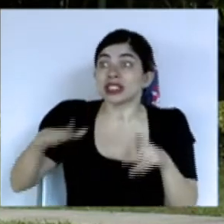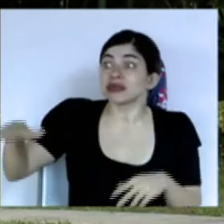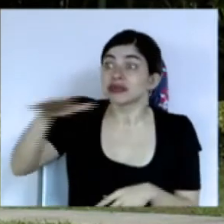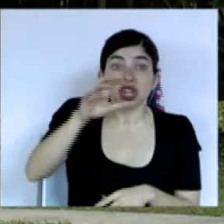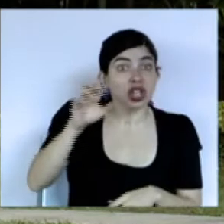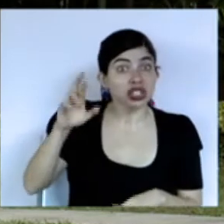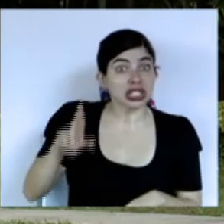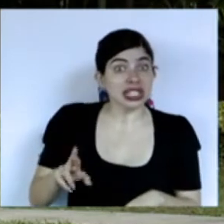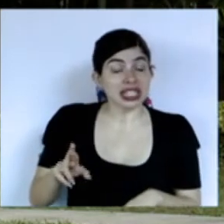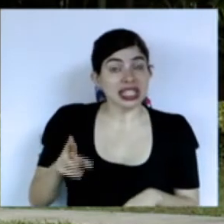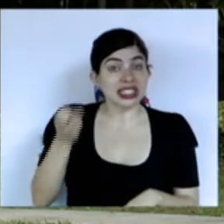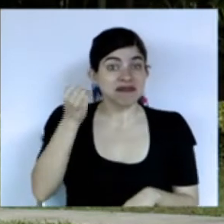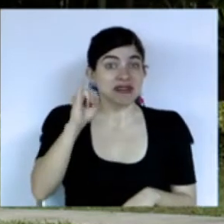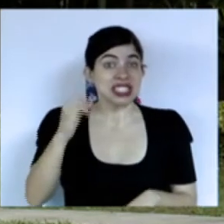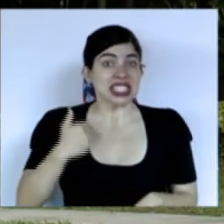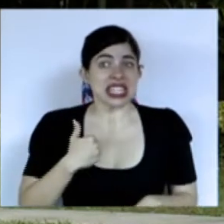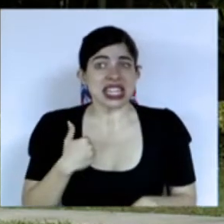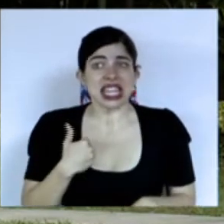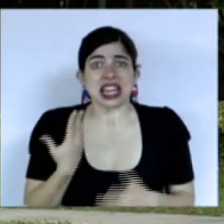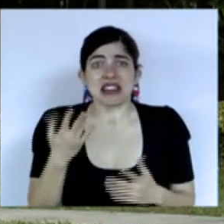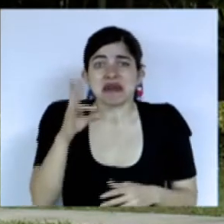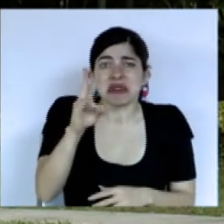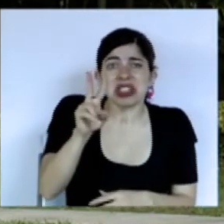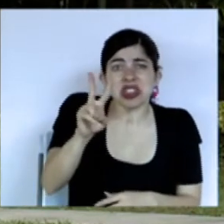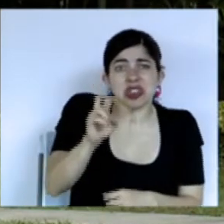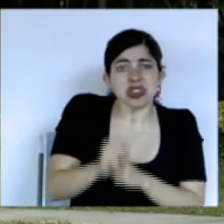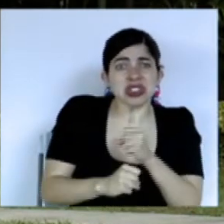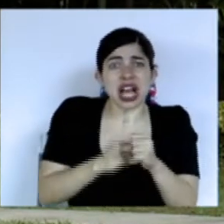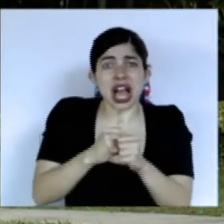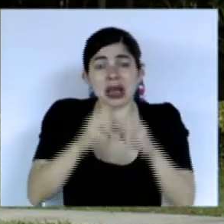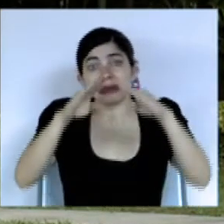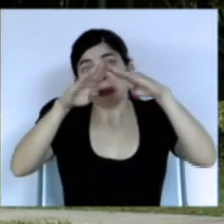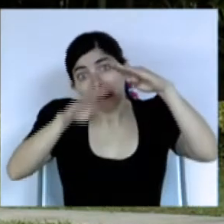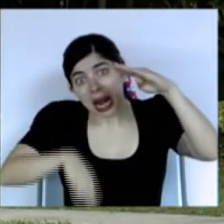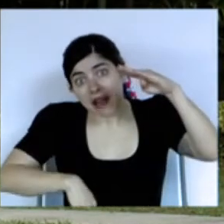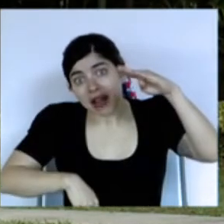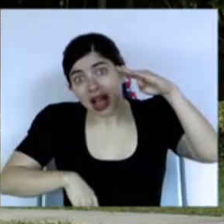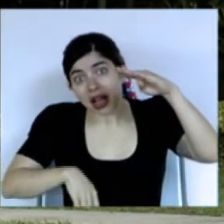Rica que tenga 72 años o menos